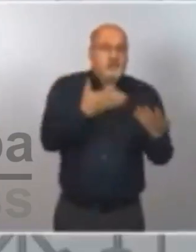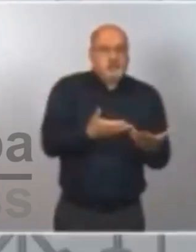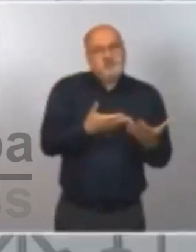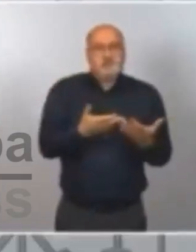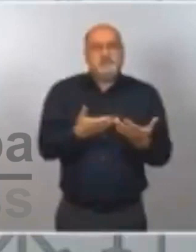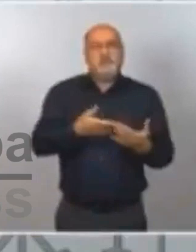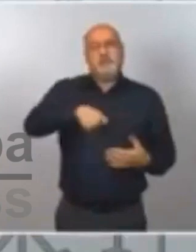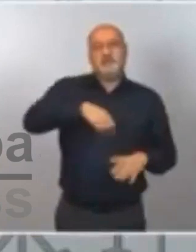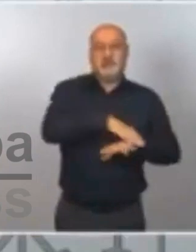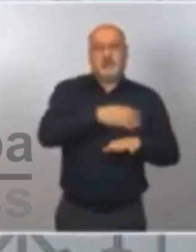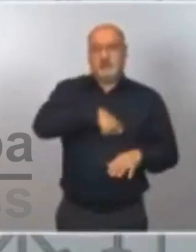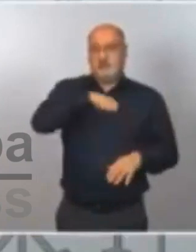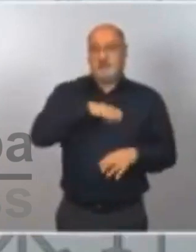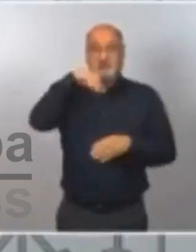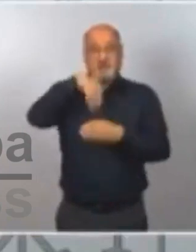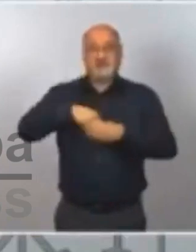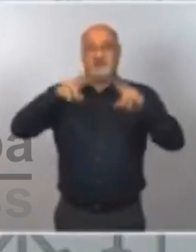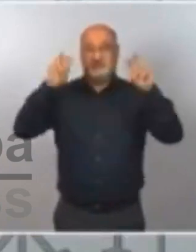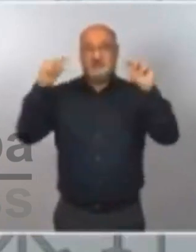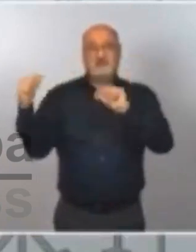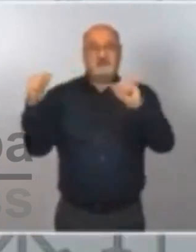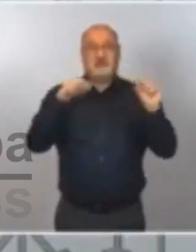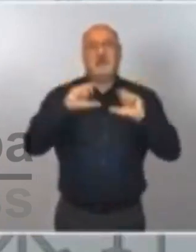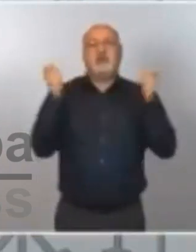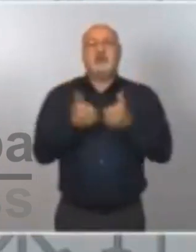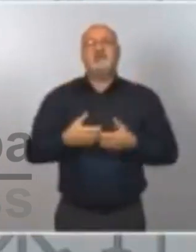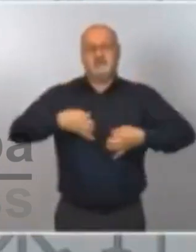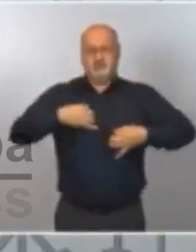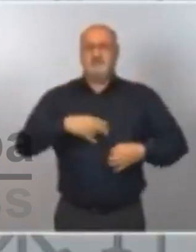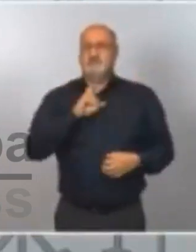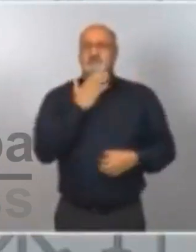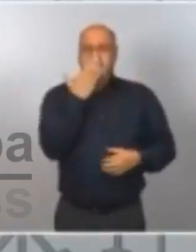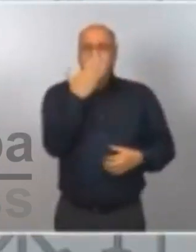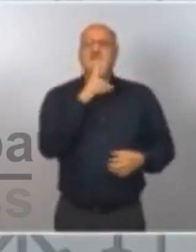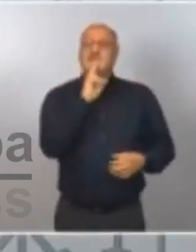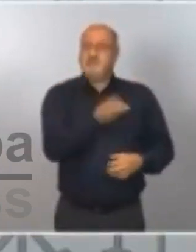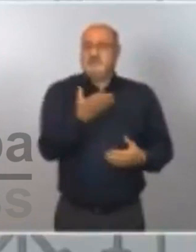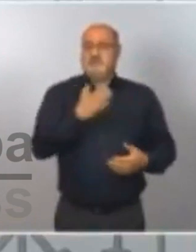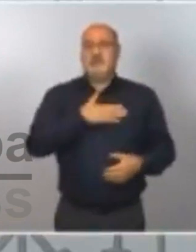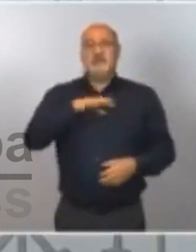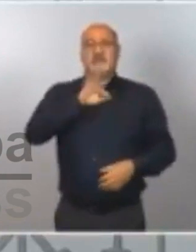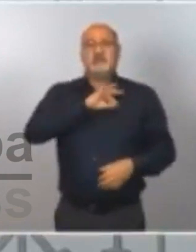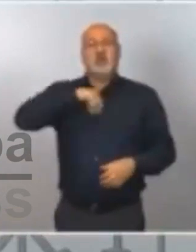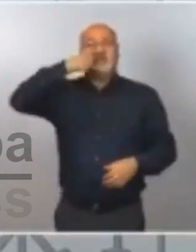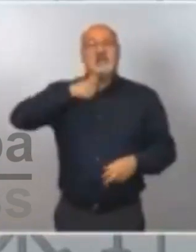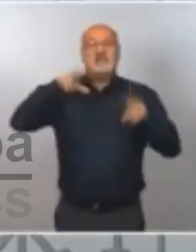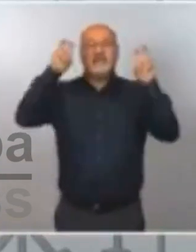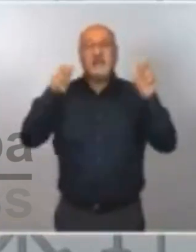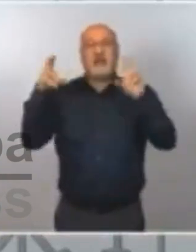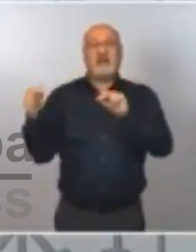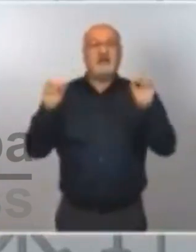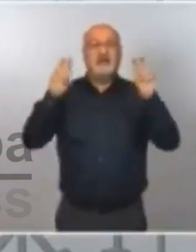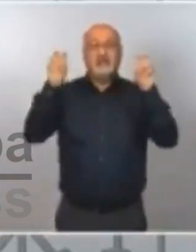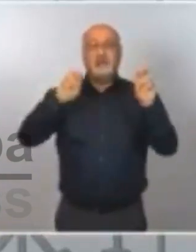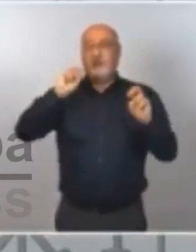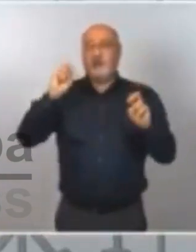discutido en la reunión. Lo que le puedo asegurar es que, en ningún momento, el presidente Sánchez ha hablado de ninguna de esas cuestiones que